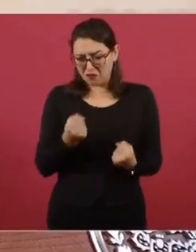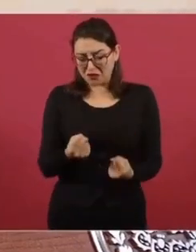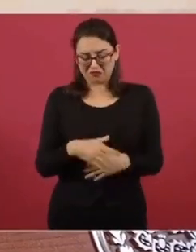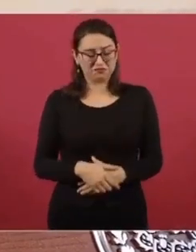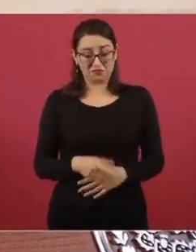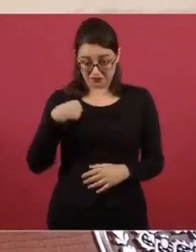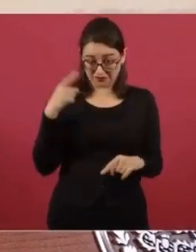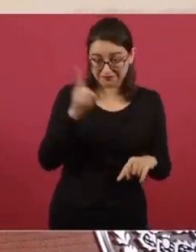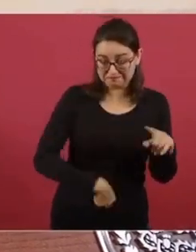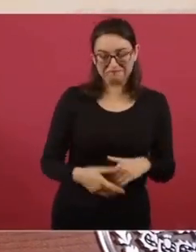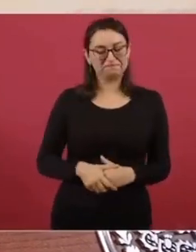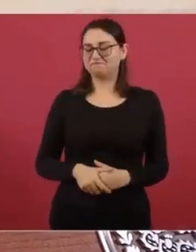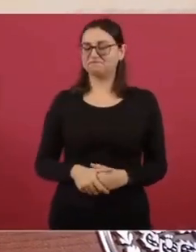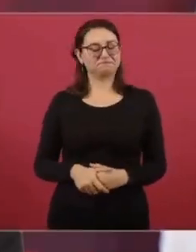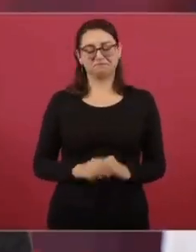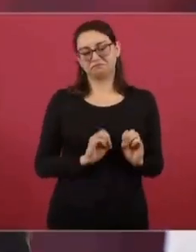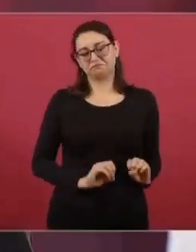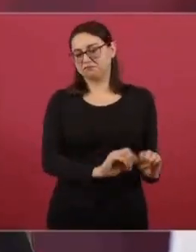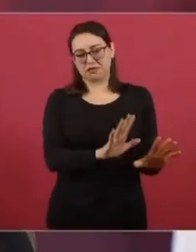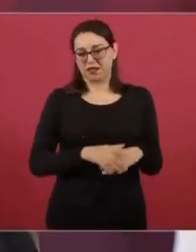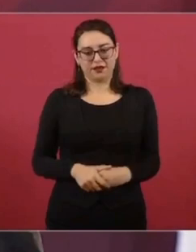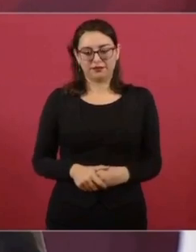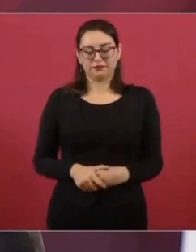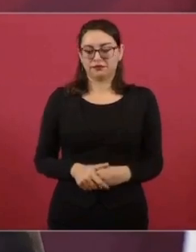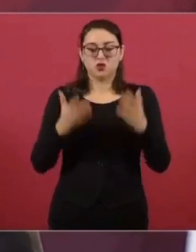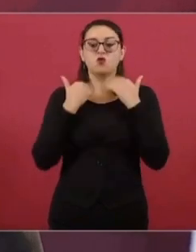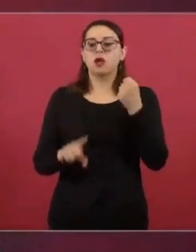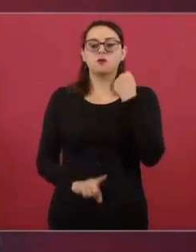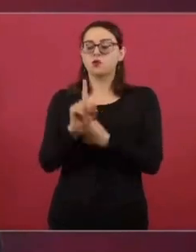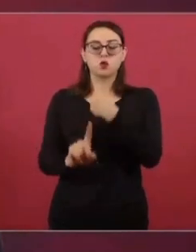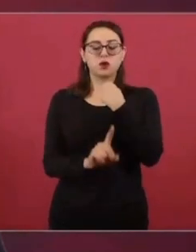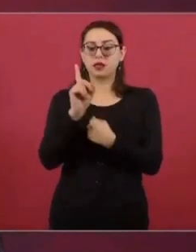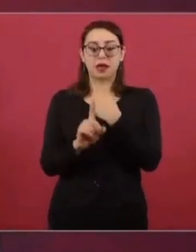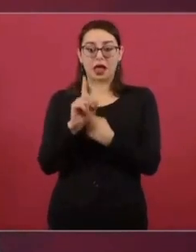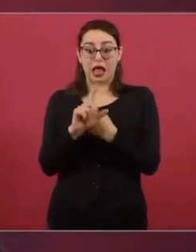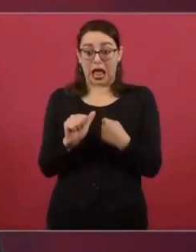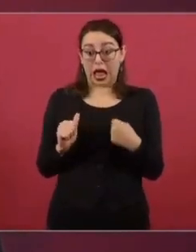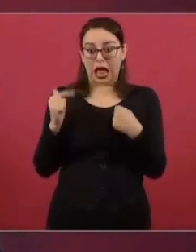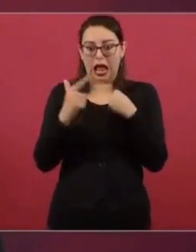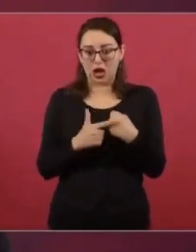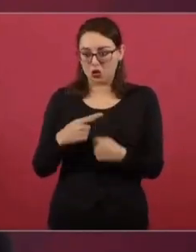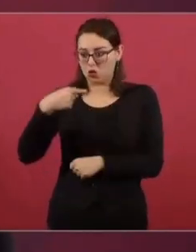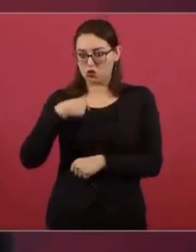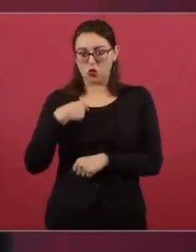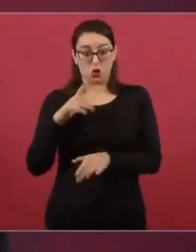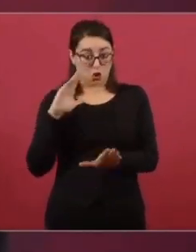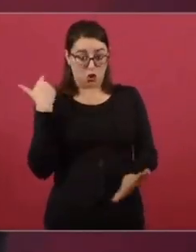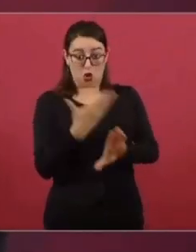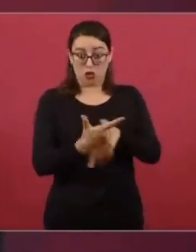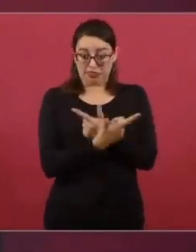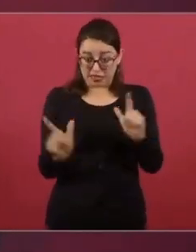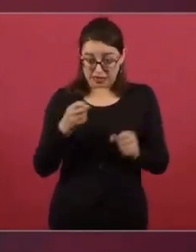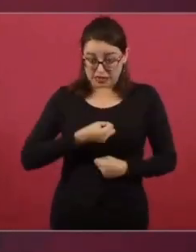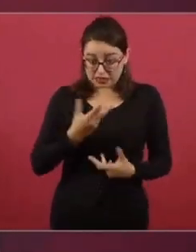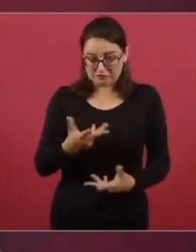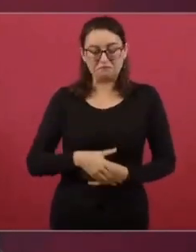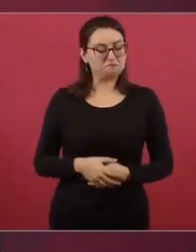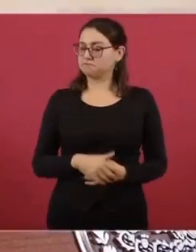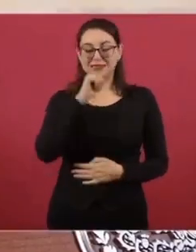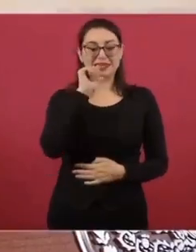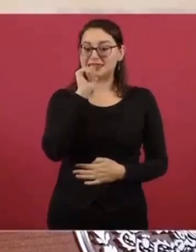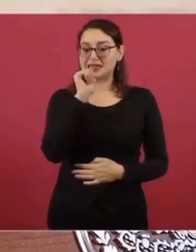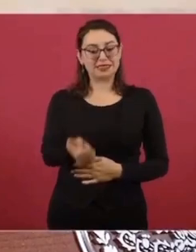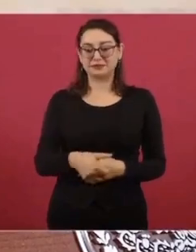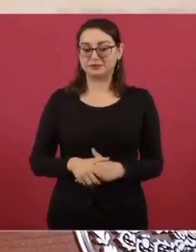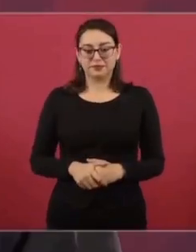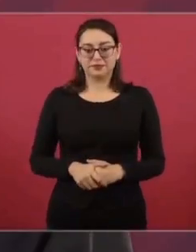Ningún problema. No vamos nosotros a cometer ningún acto que atente contra la libertad de expresión,